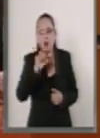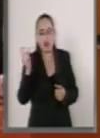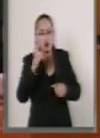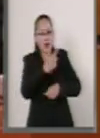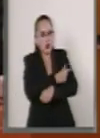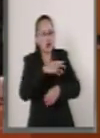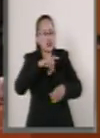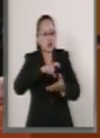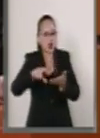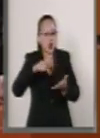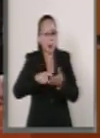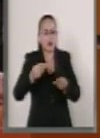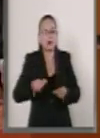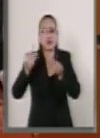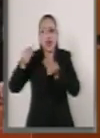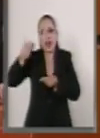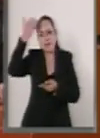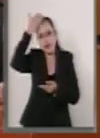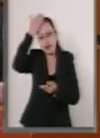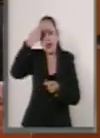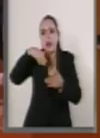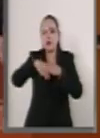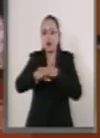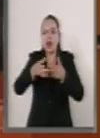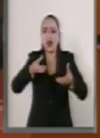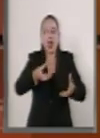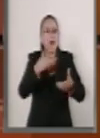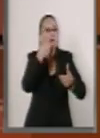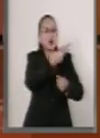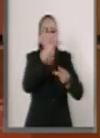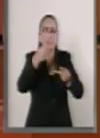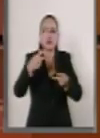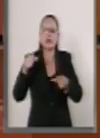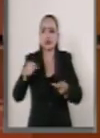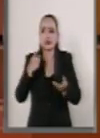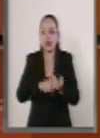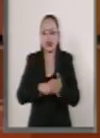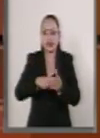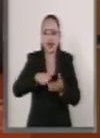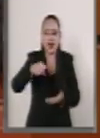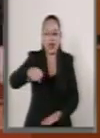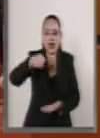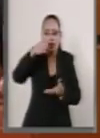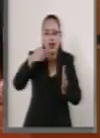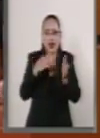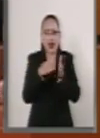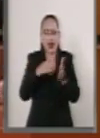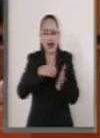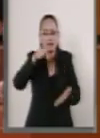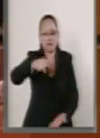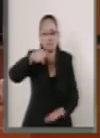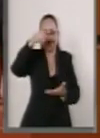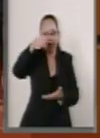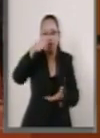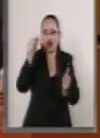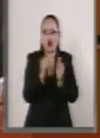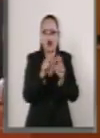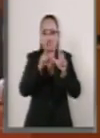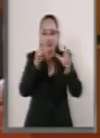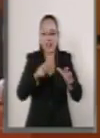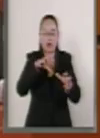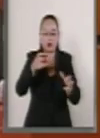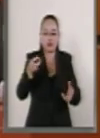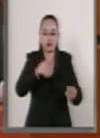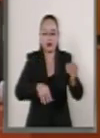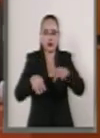que se le da a la enfermera que vaya a vacunar en una caja de nieve seca con dos pedazos de hielo y las